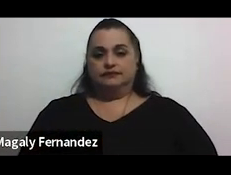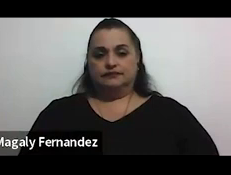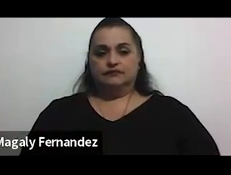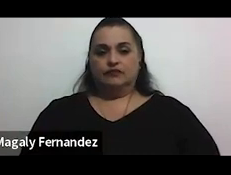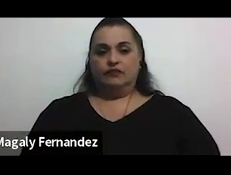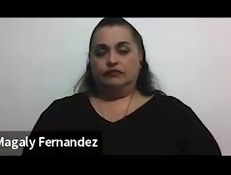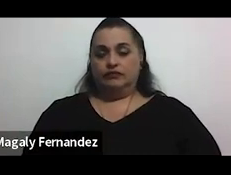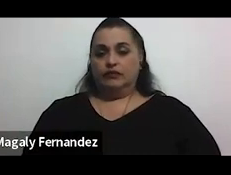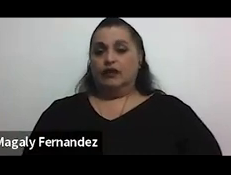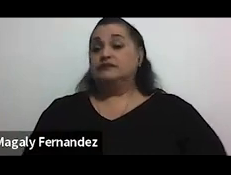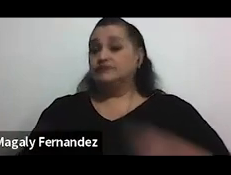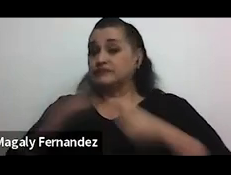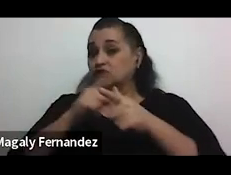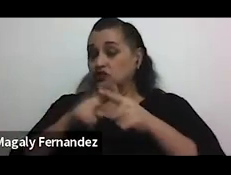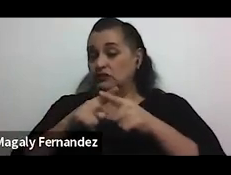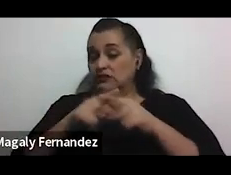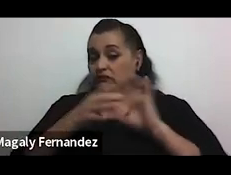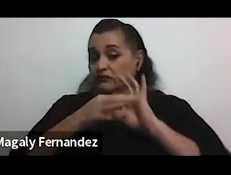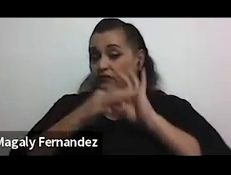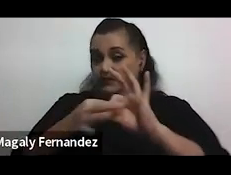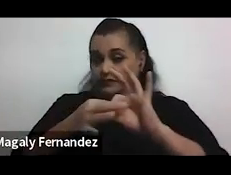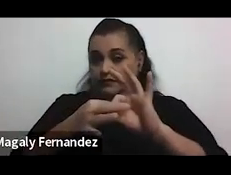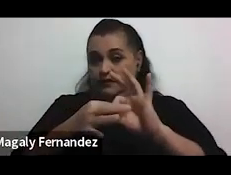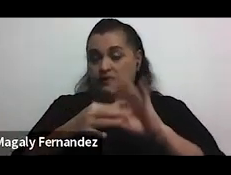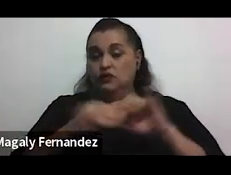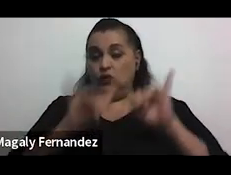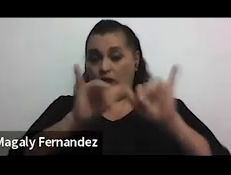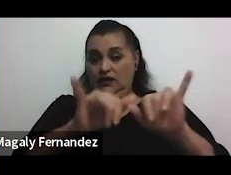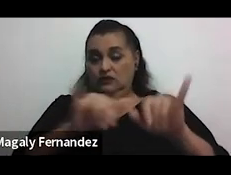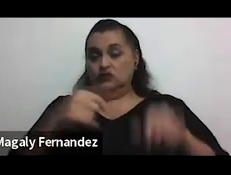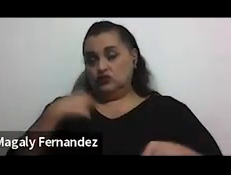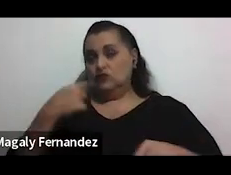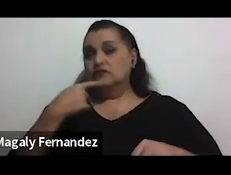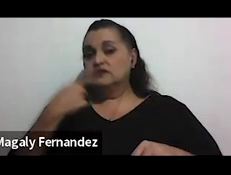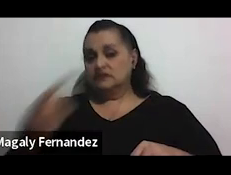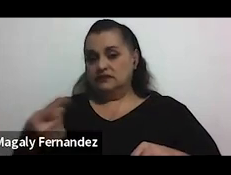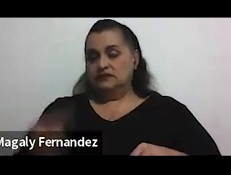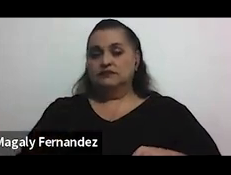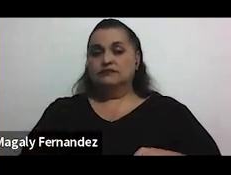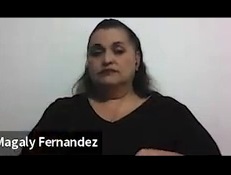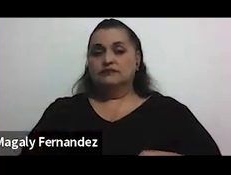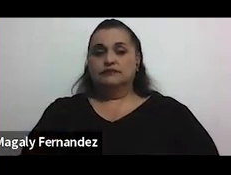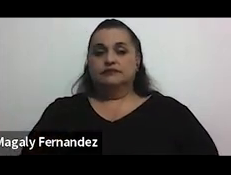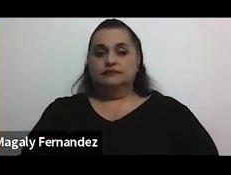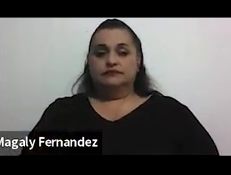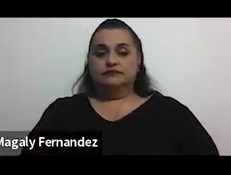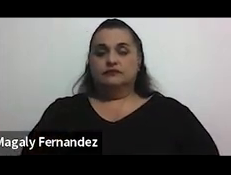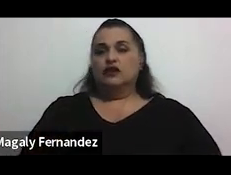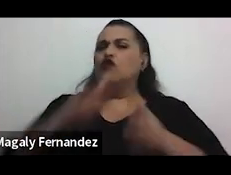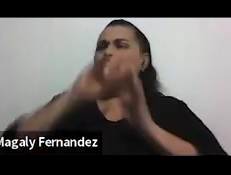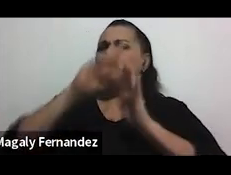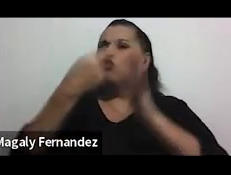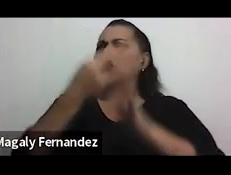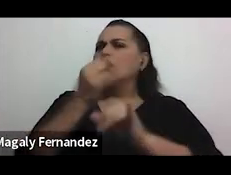entonces con respecto a esto les decía que cuál es el rol